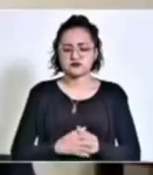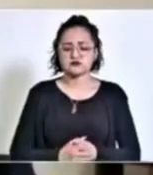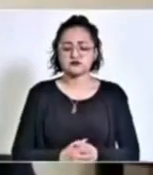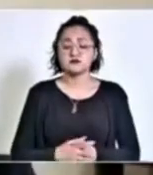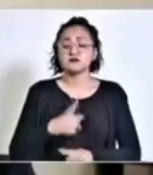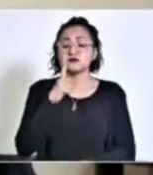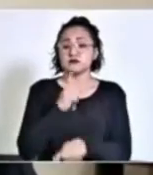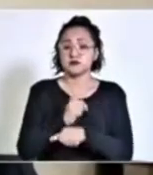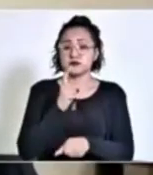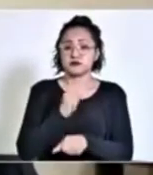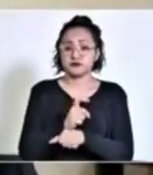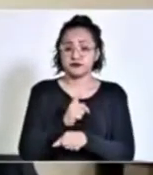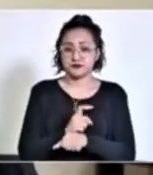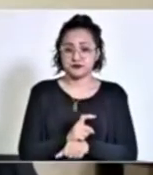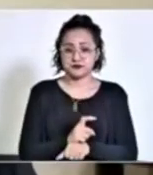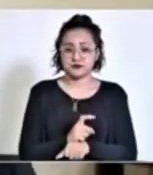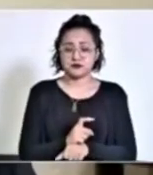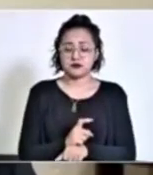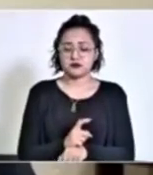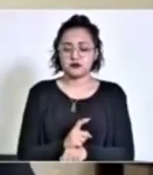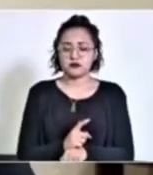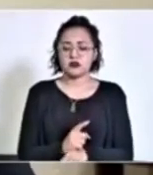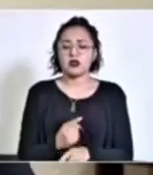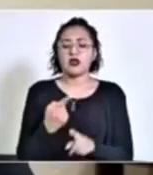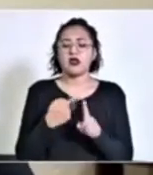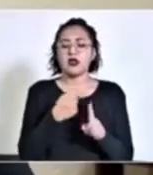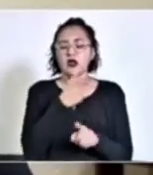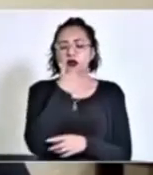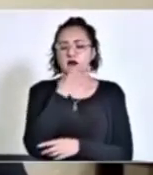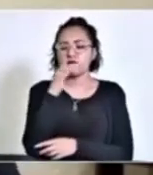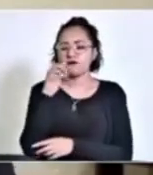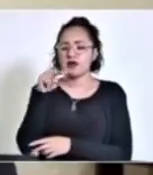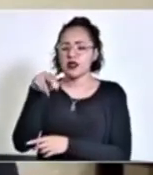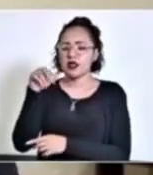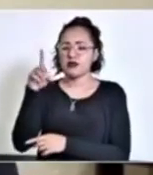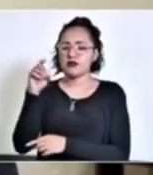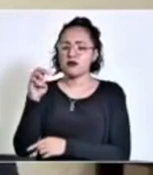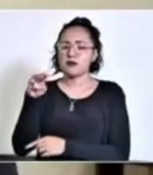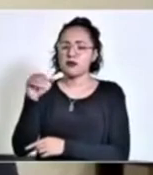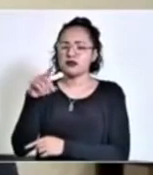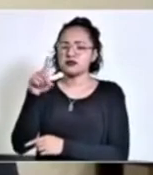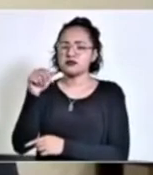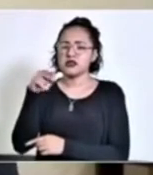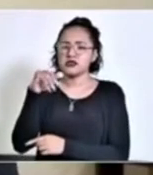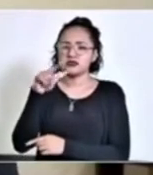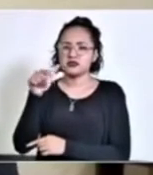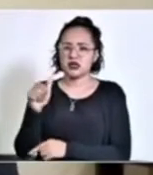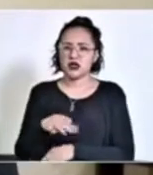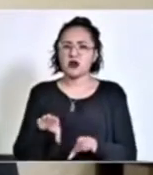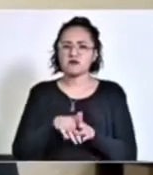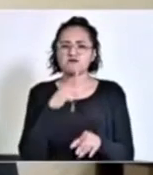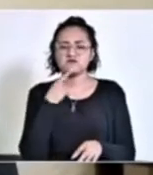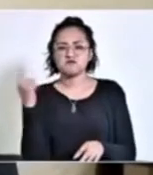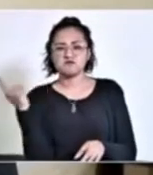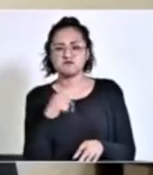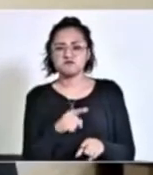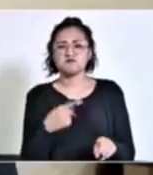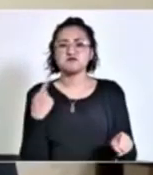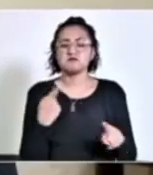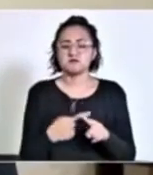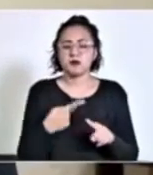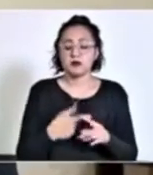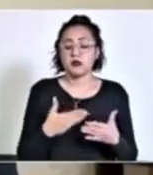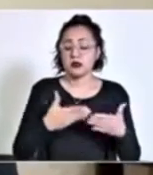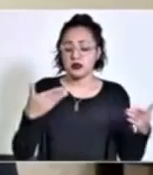Primero, respecto de lo dicho por Fernando Manzanilla sobre la denuncia que cursa